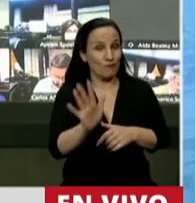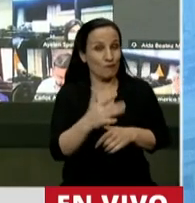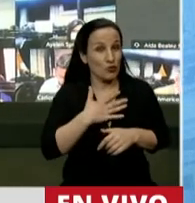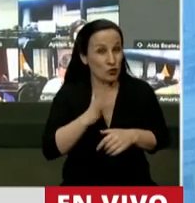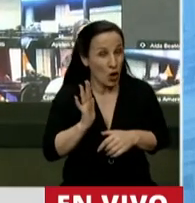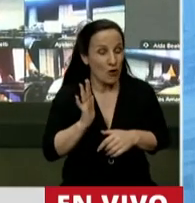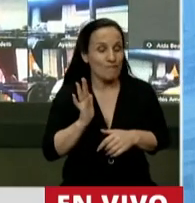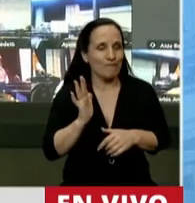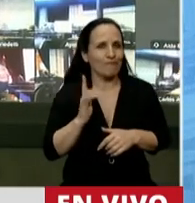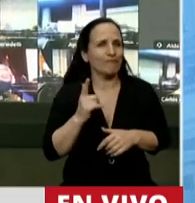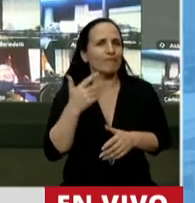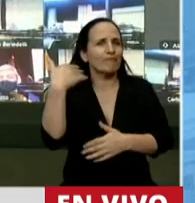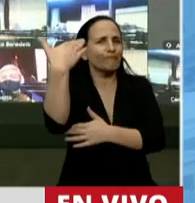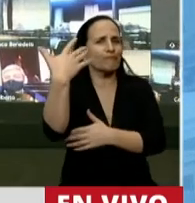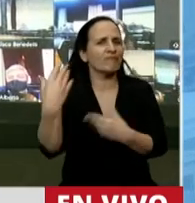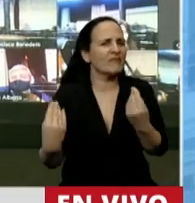legisladores,